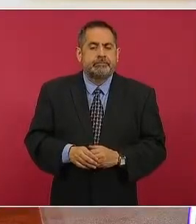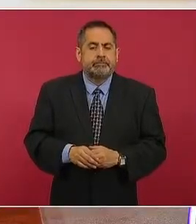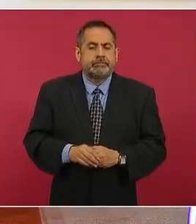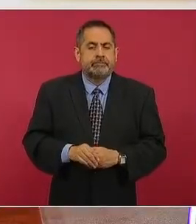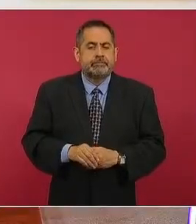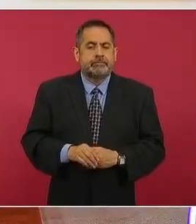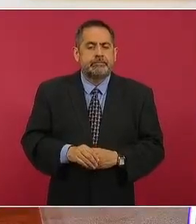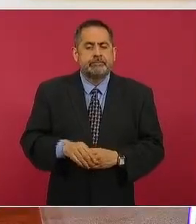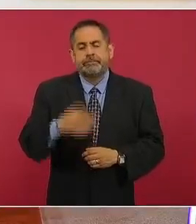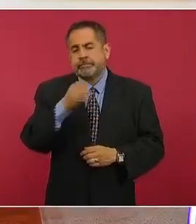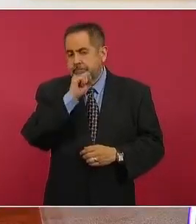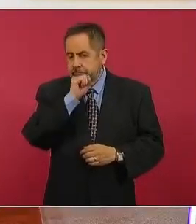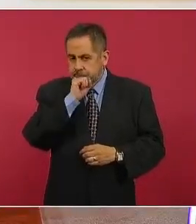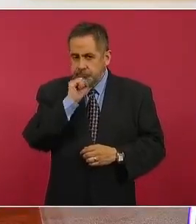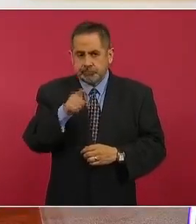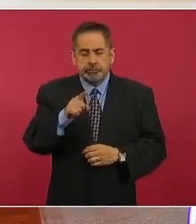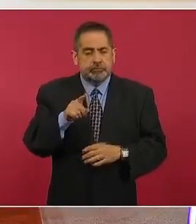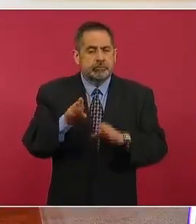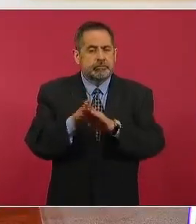y sobre todo